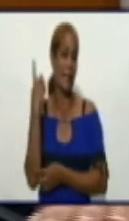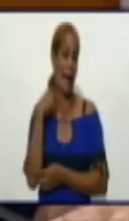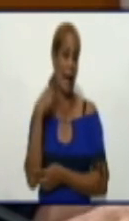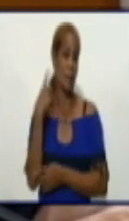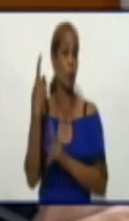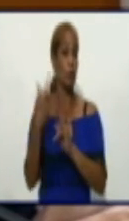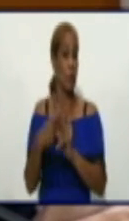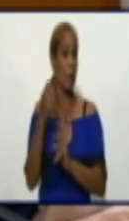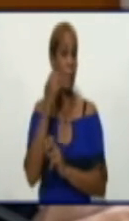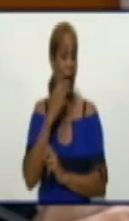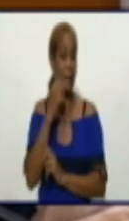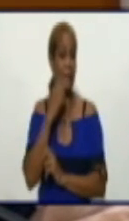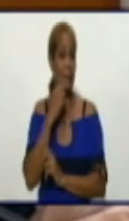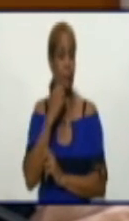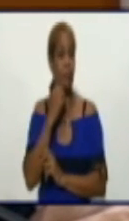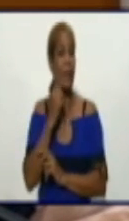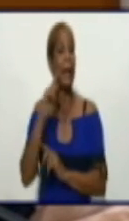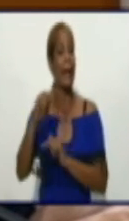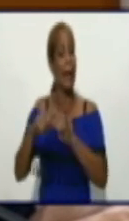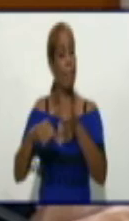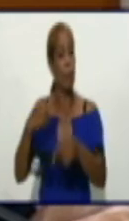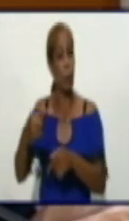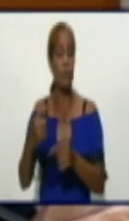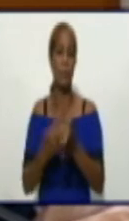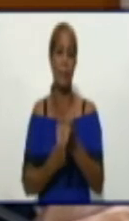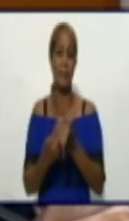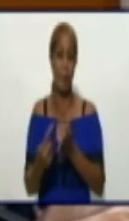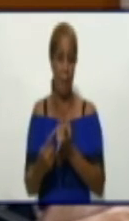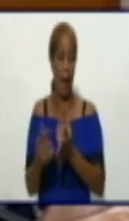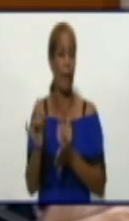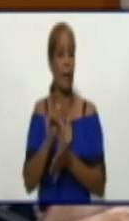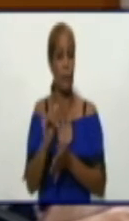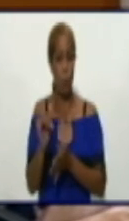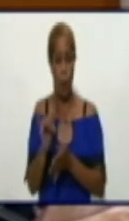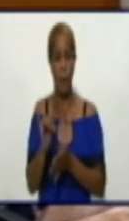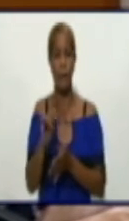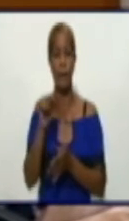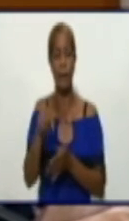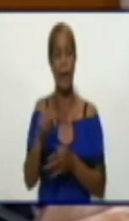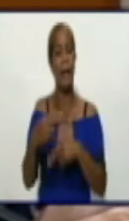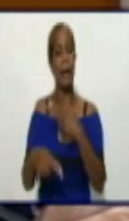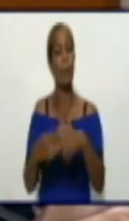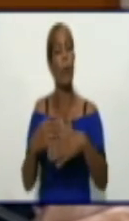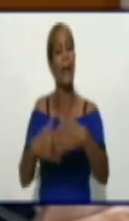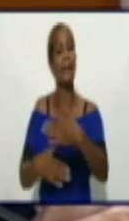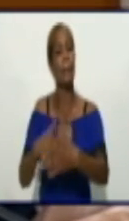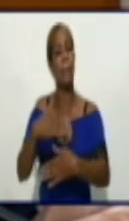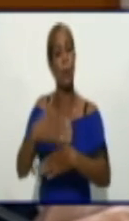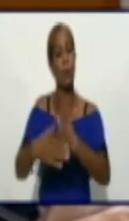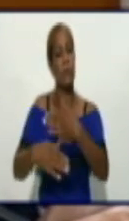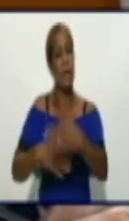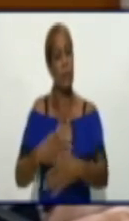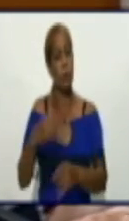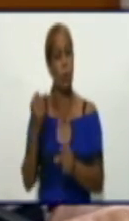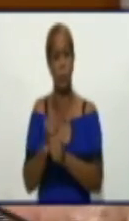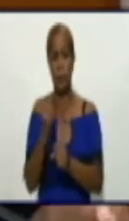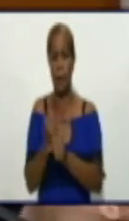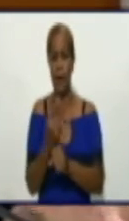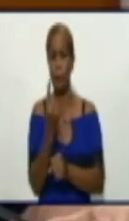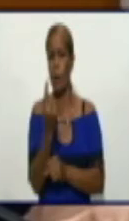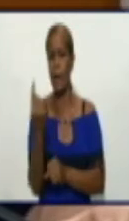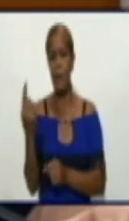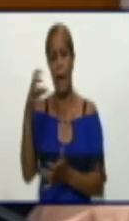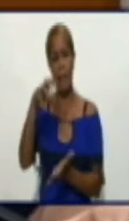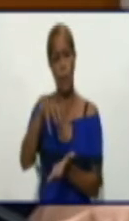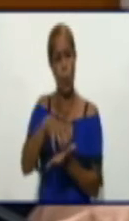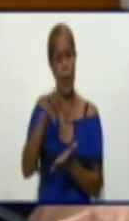en este proceso. Pero también trabajando en el engalanamiento de todos nuestros colectivos laborales, limpieza, higienización